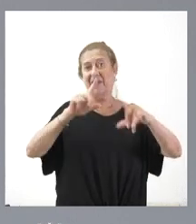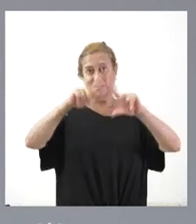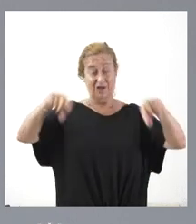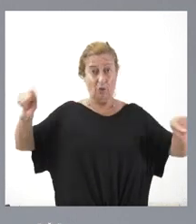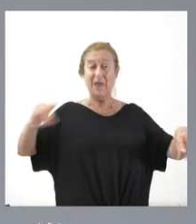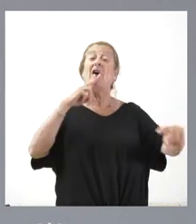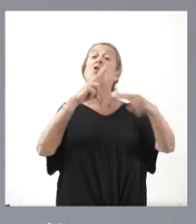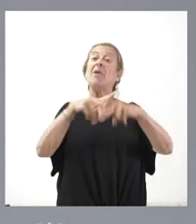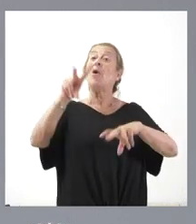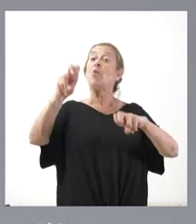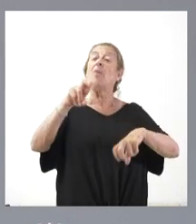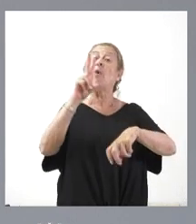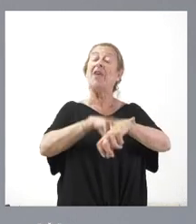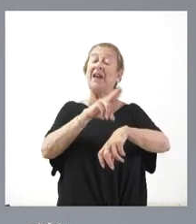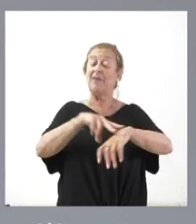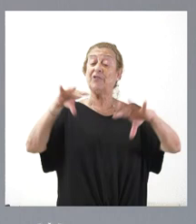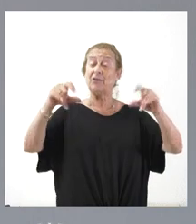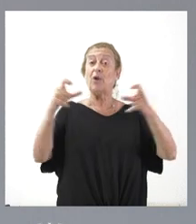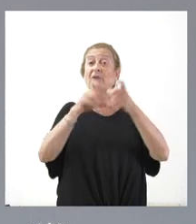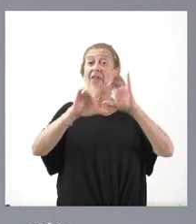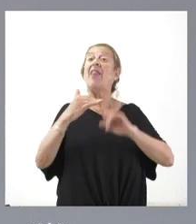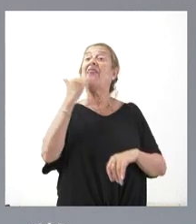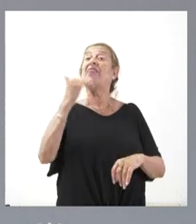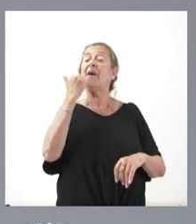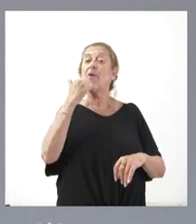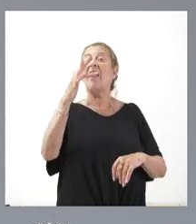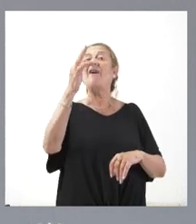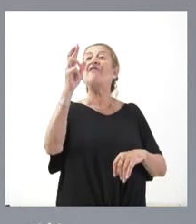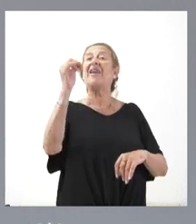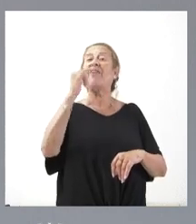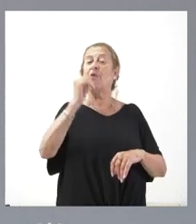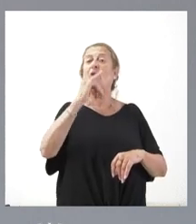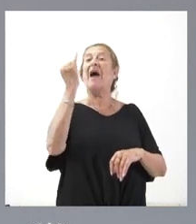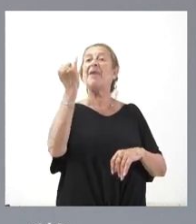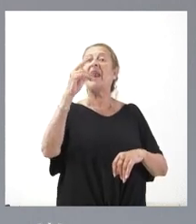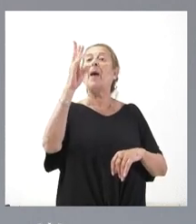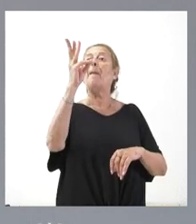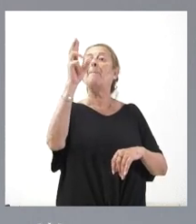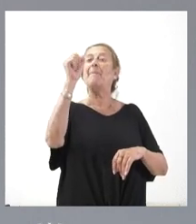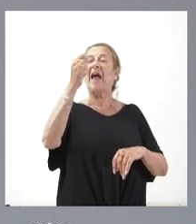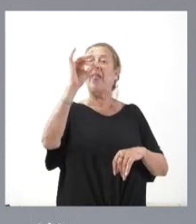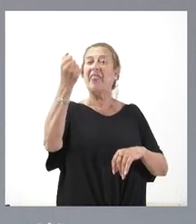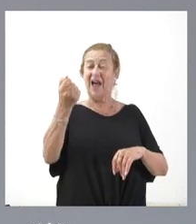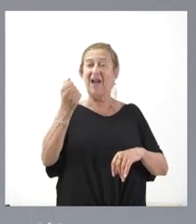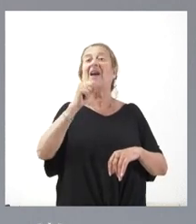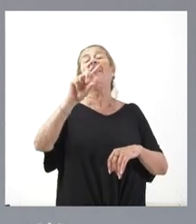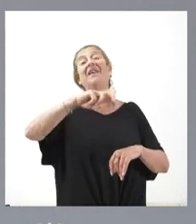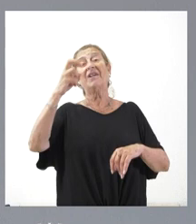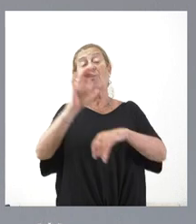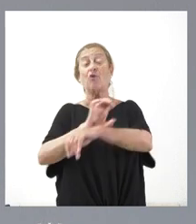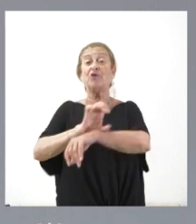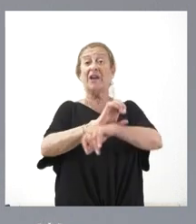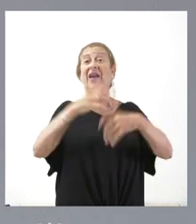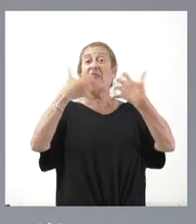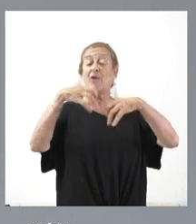nombra nuevo delegado territorial de la Junta de Castilla y León en Zamora a don Fernando Javier Prada Antón. En el caso de la Consejería de